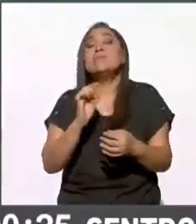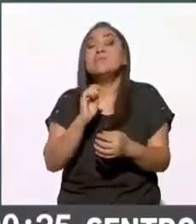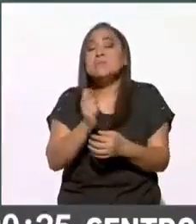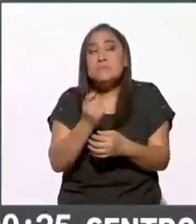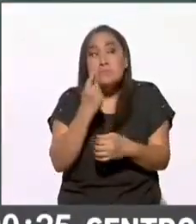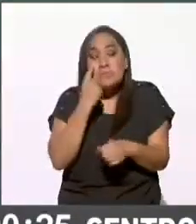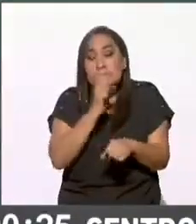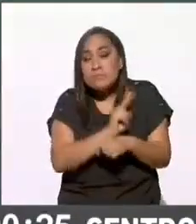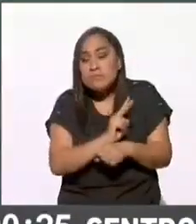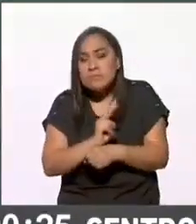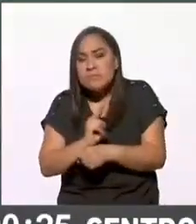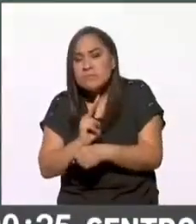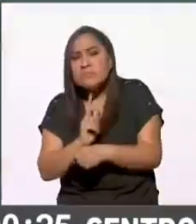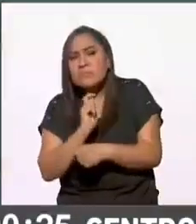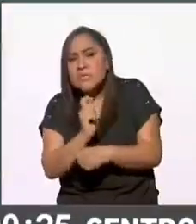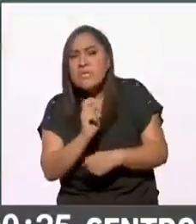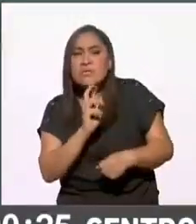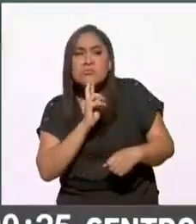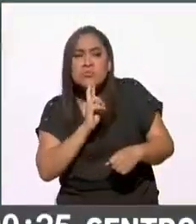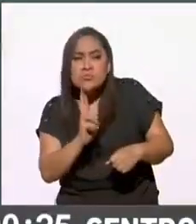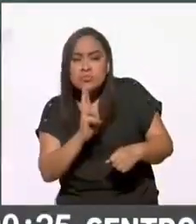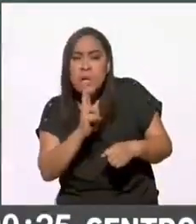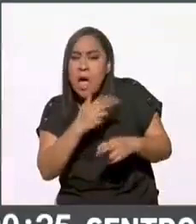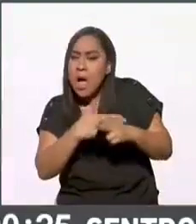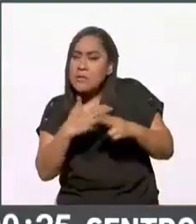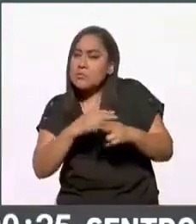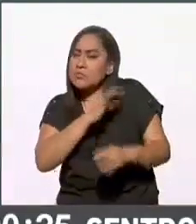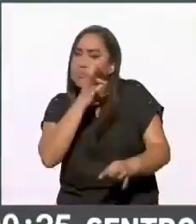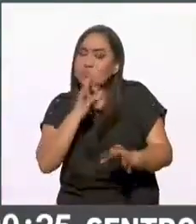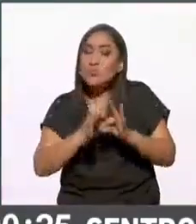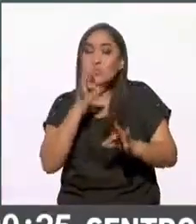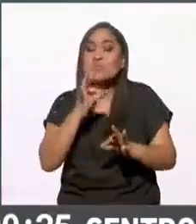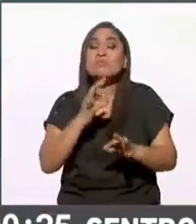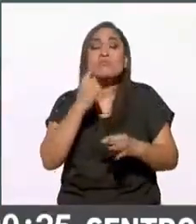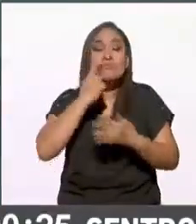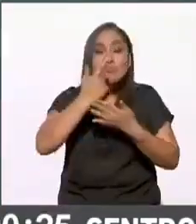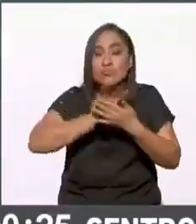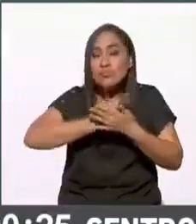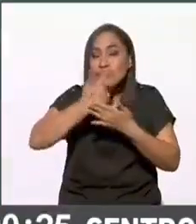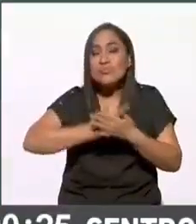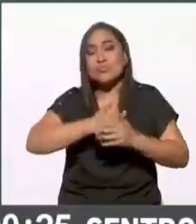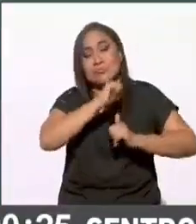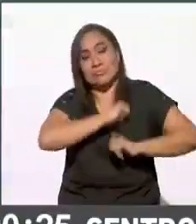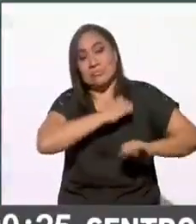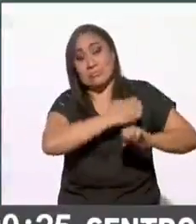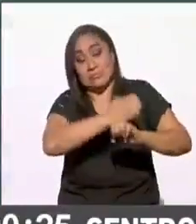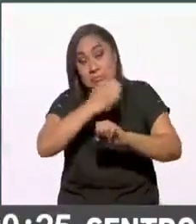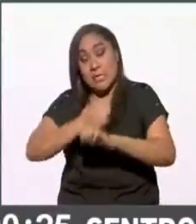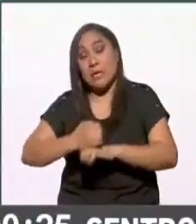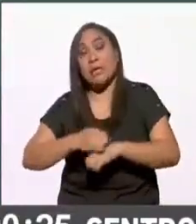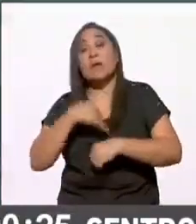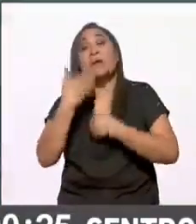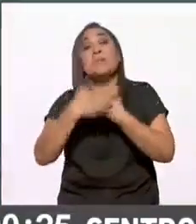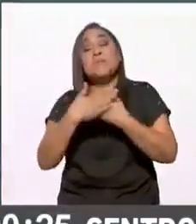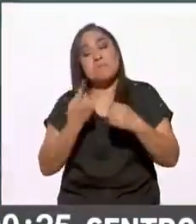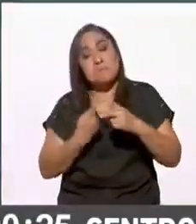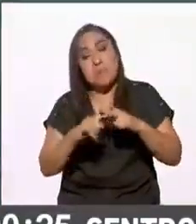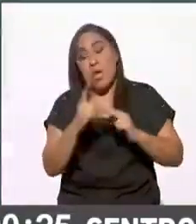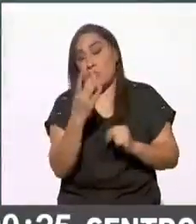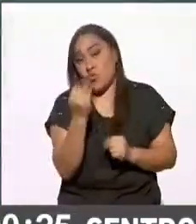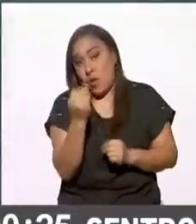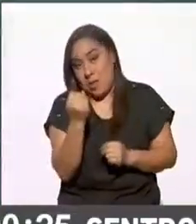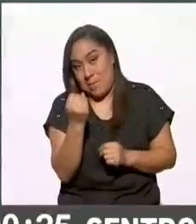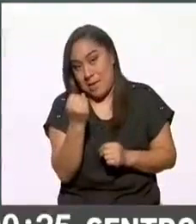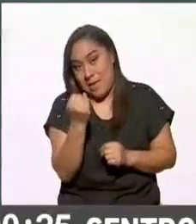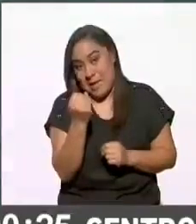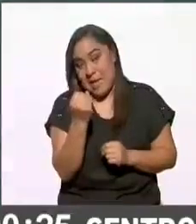pendientes de los resultados finales de los cómputos distritales que como ya señalaba Guadalupe iniciarán el día 9 concluirán el